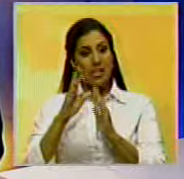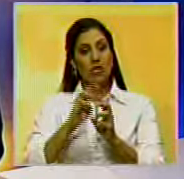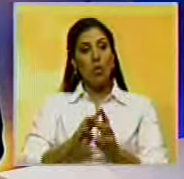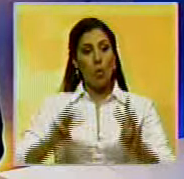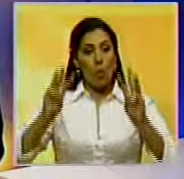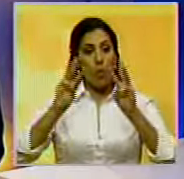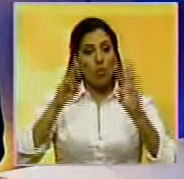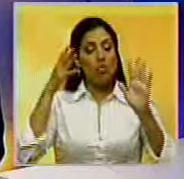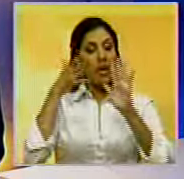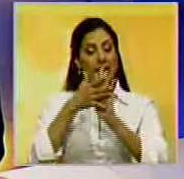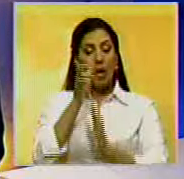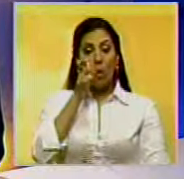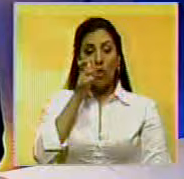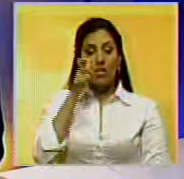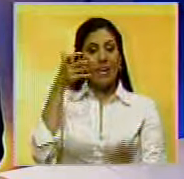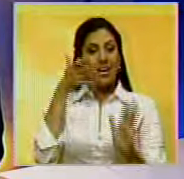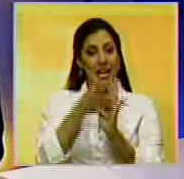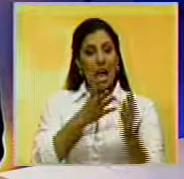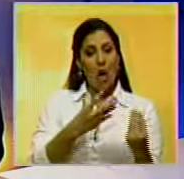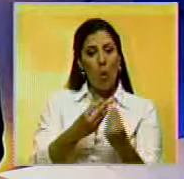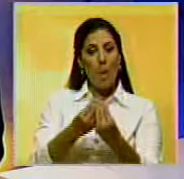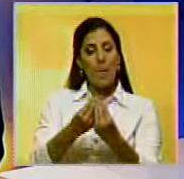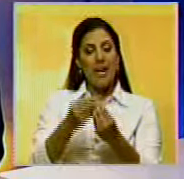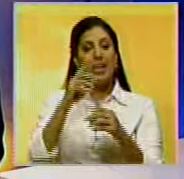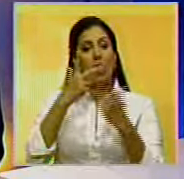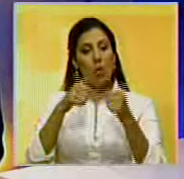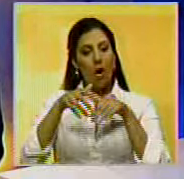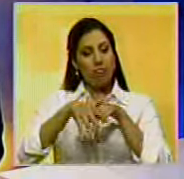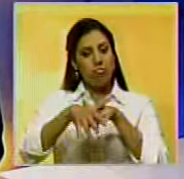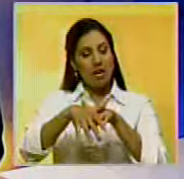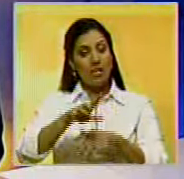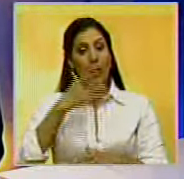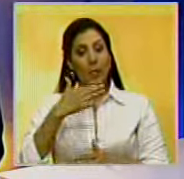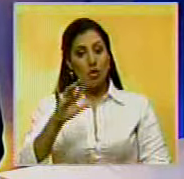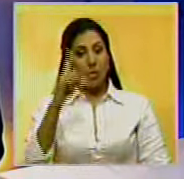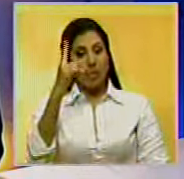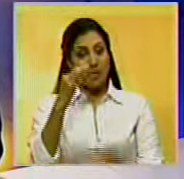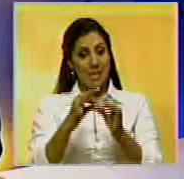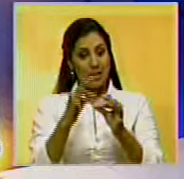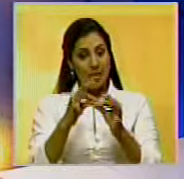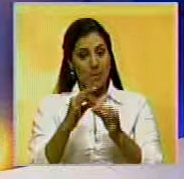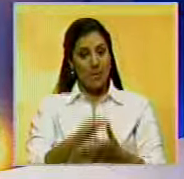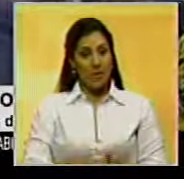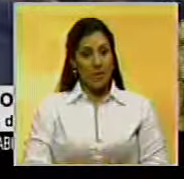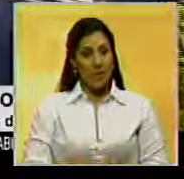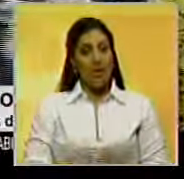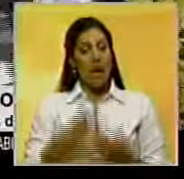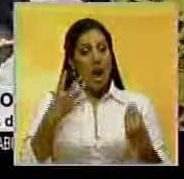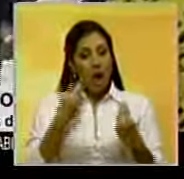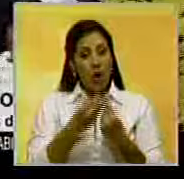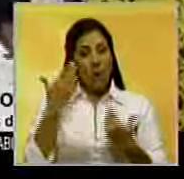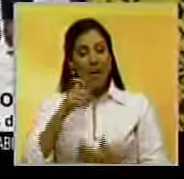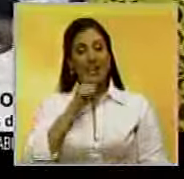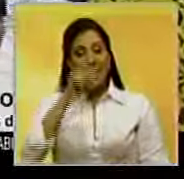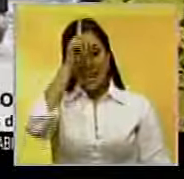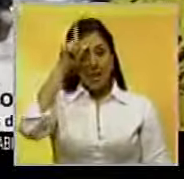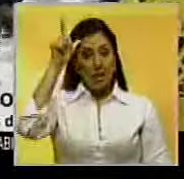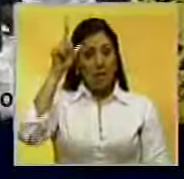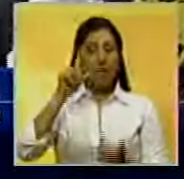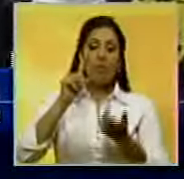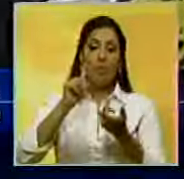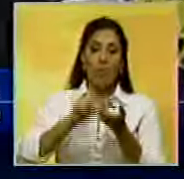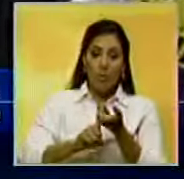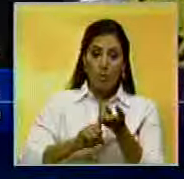Naciones Unidas la observación y el acompañamiento durante la movilización del próximo 1 de septiembre. Acompañados por Lilian Tintori,